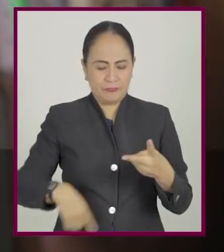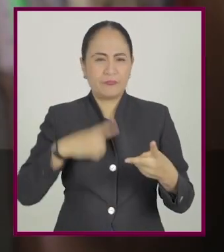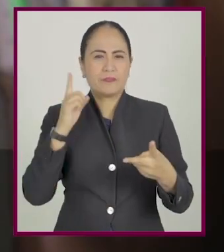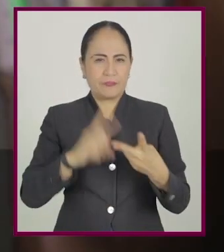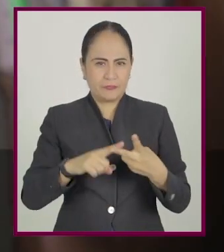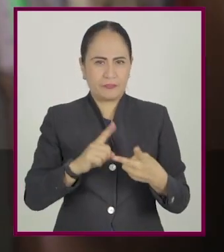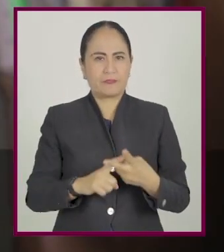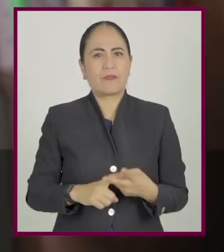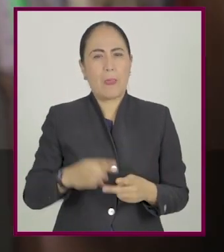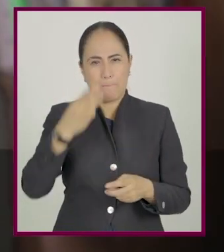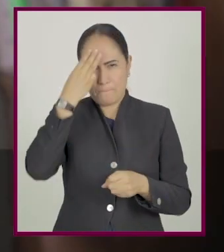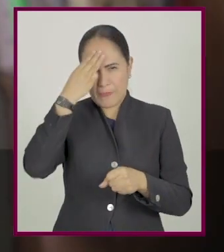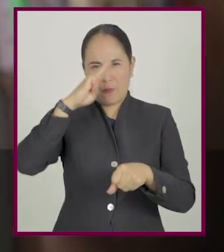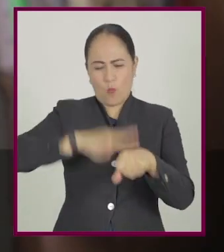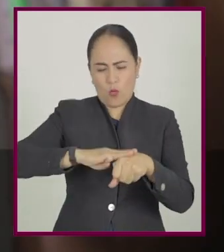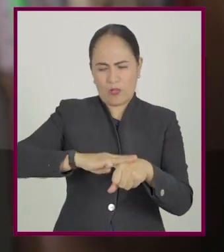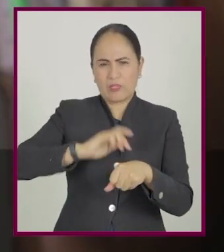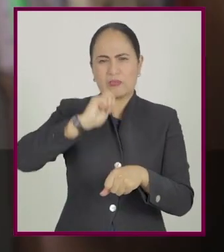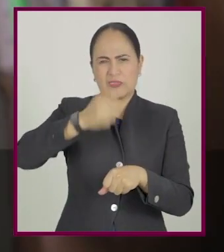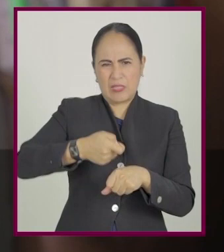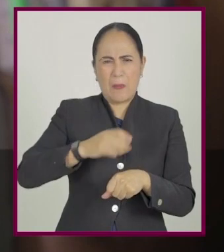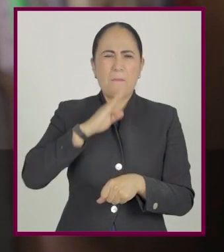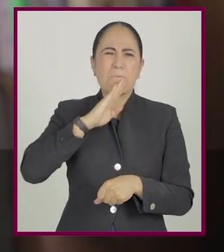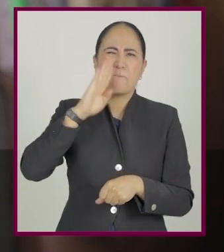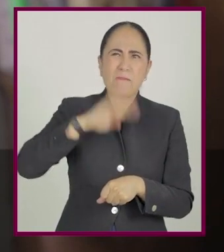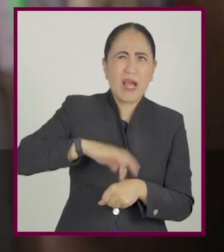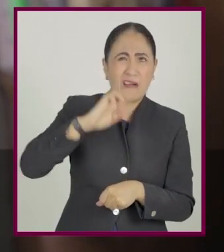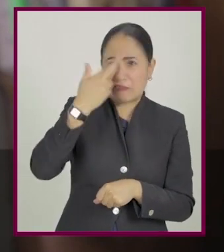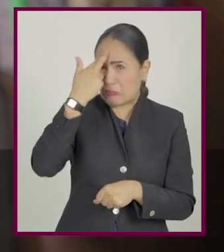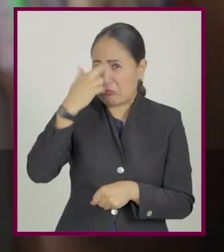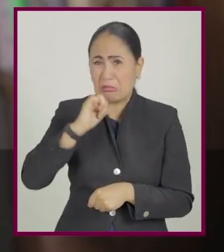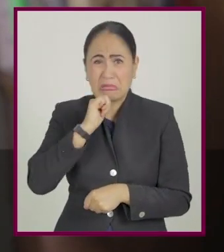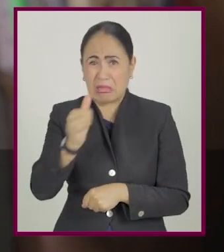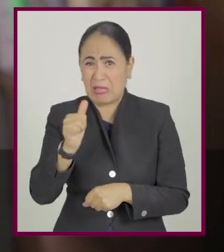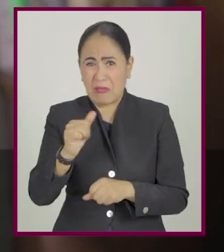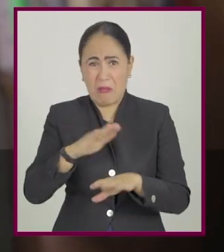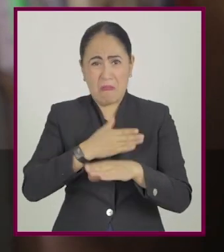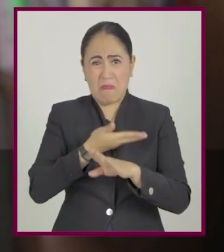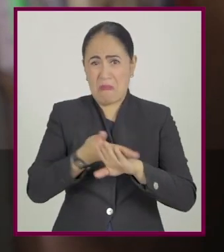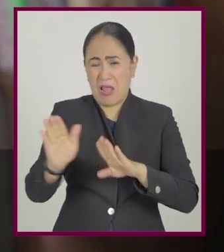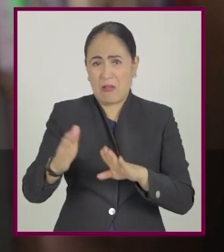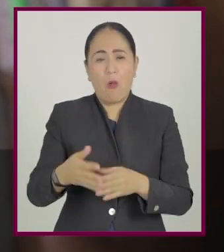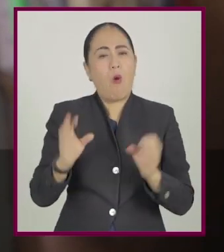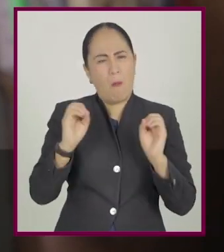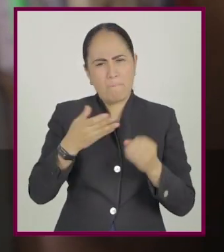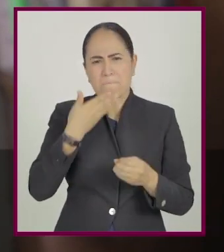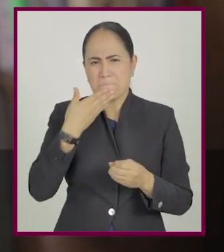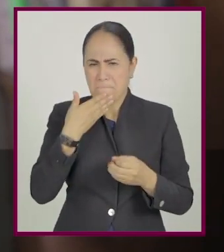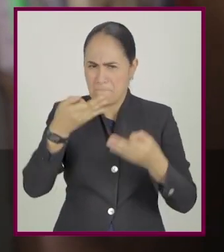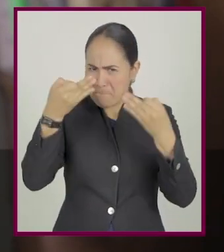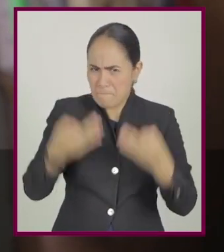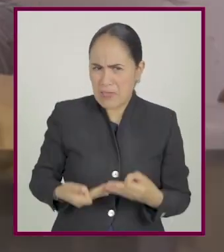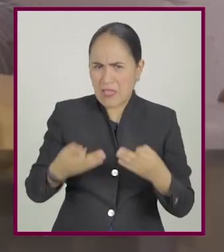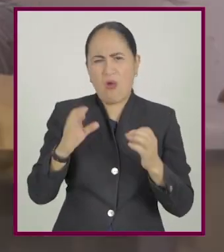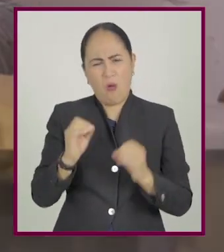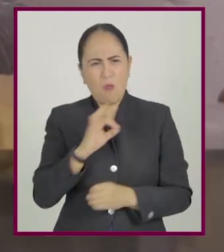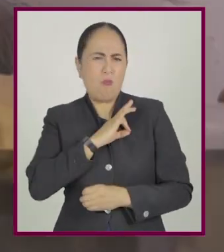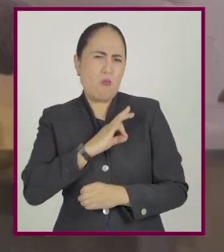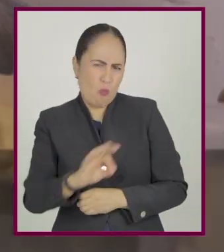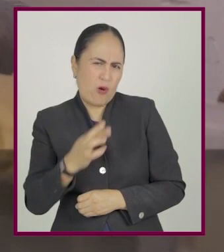Mi memoria es A. Mala y no recuerdo nada. B. Excelente. C. Susceptible de ser mejorada.